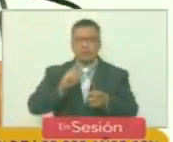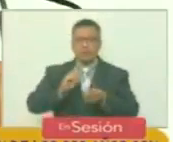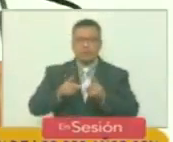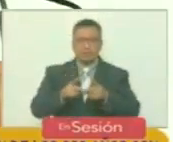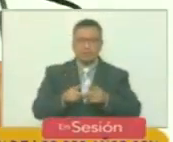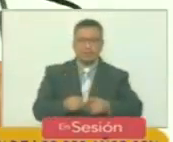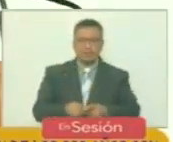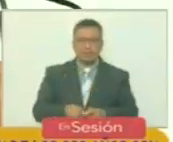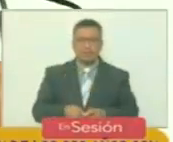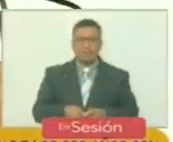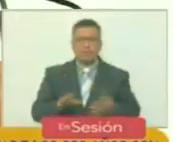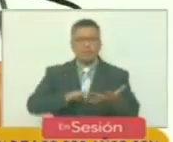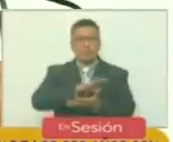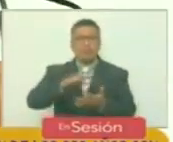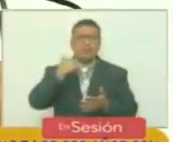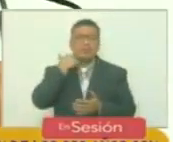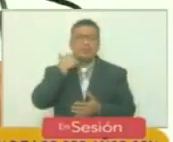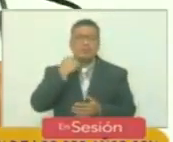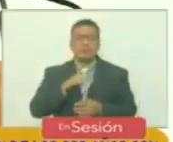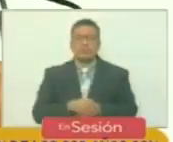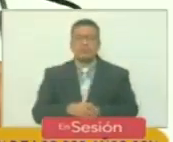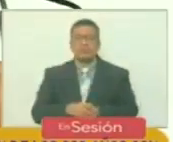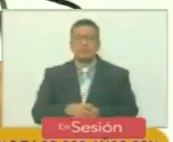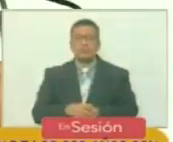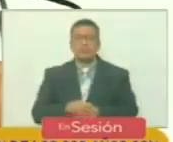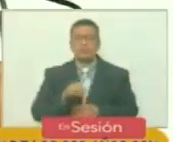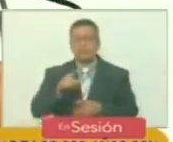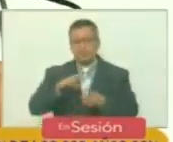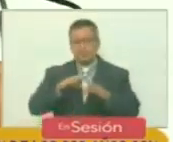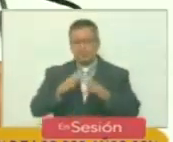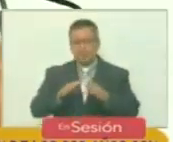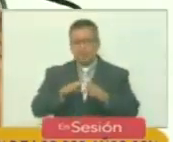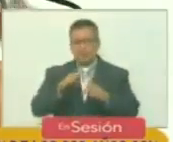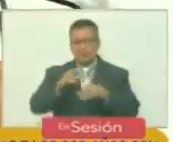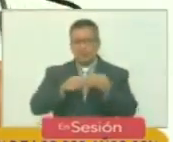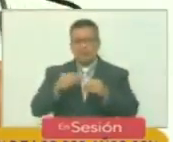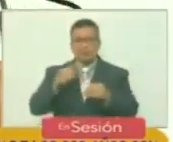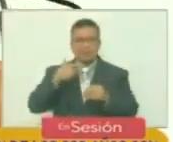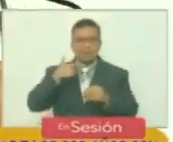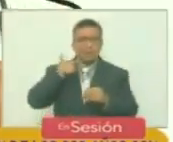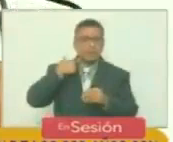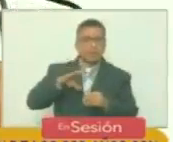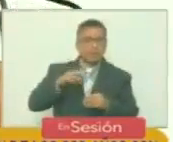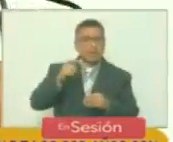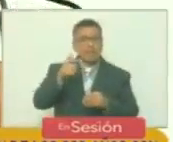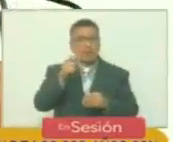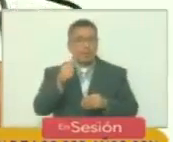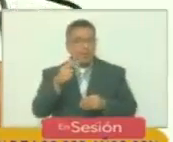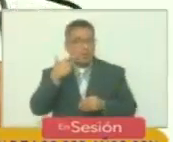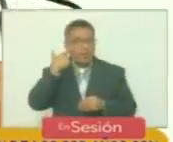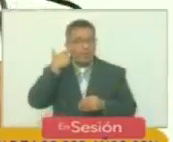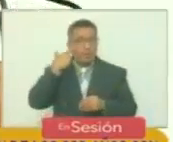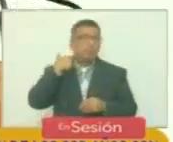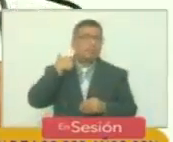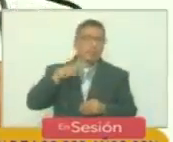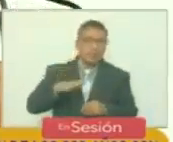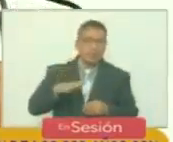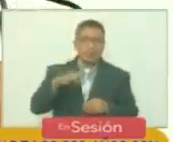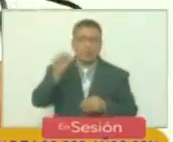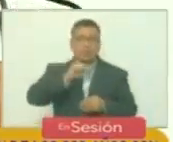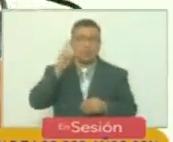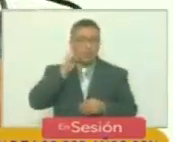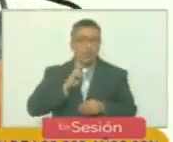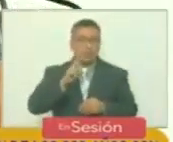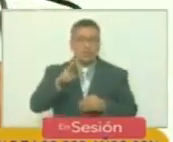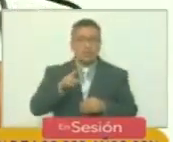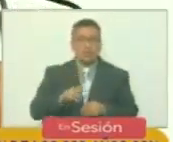una placenta previa que hace perder casi al niño Simón. Ella, devota